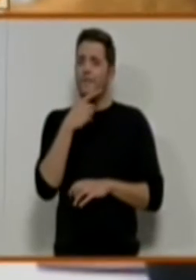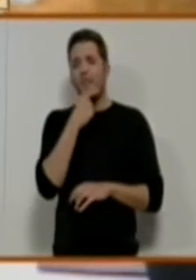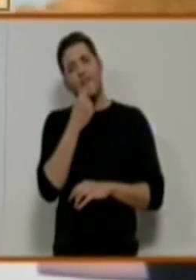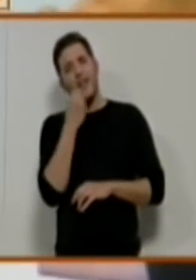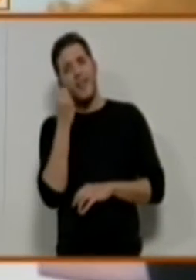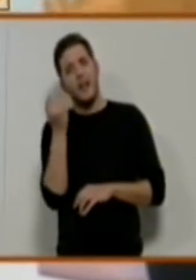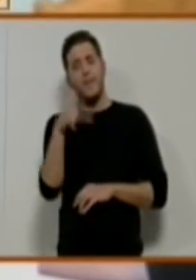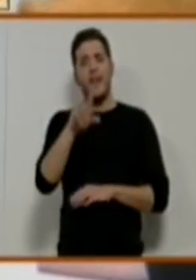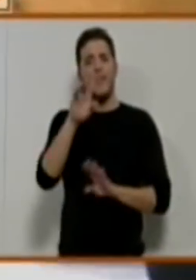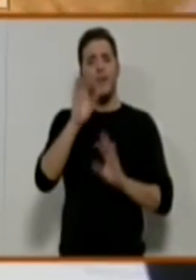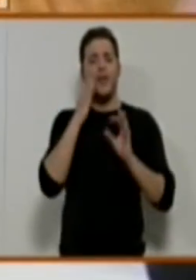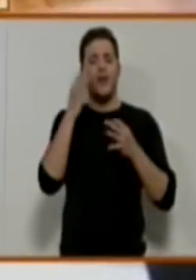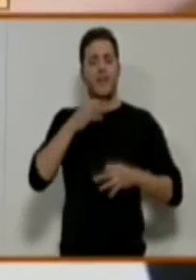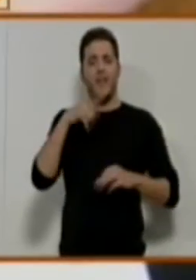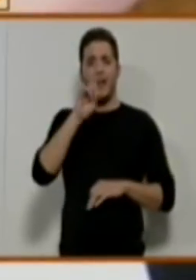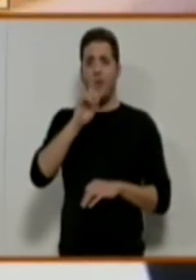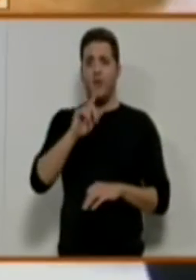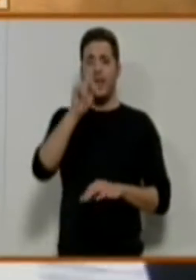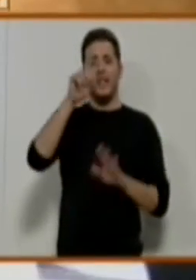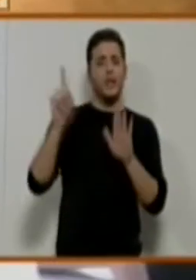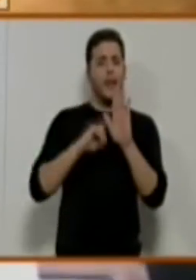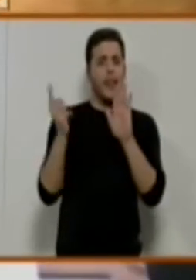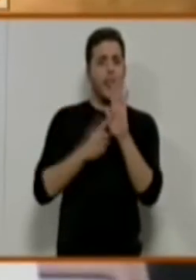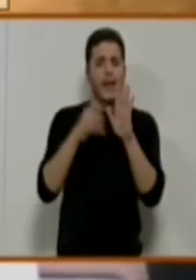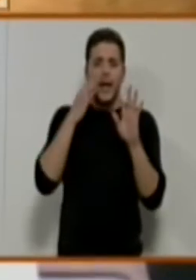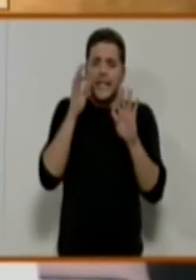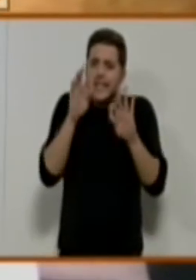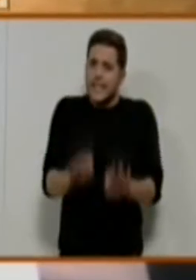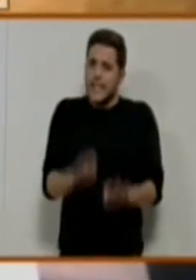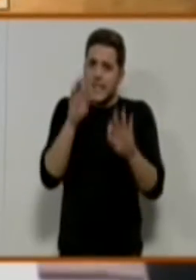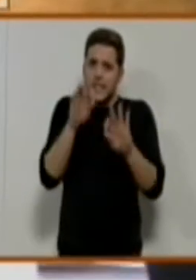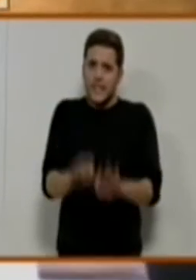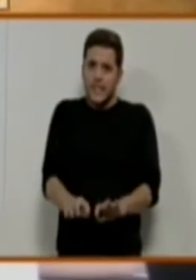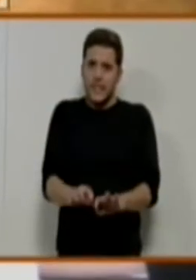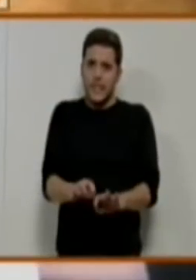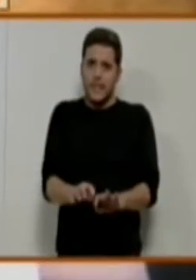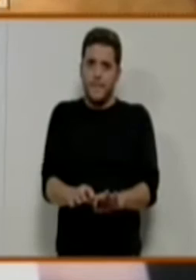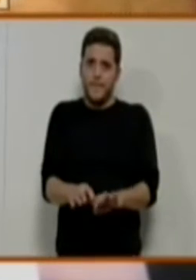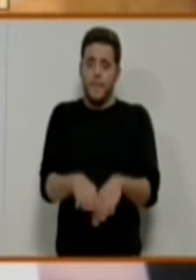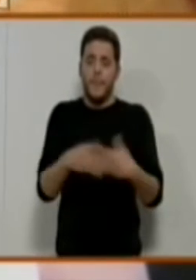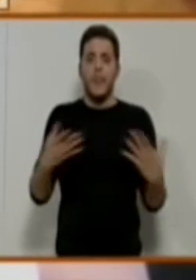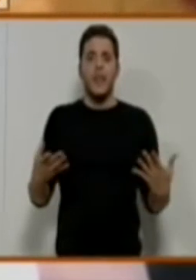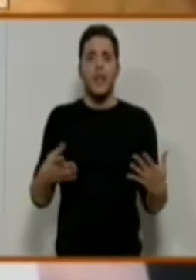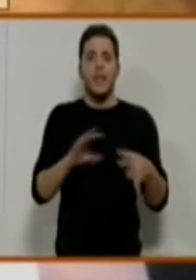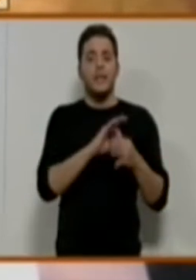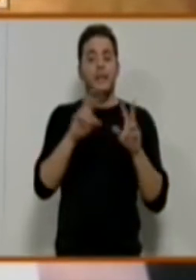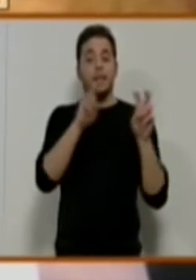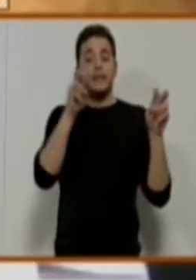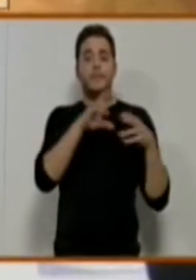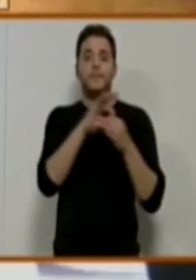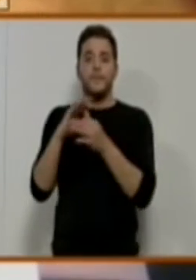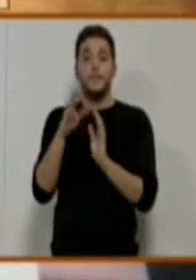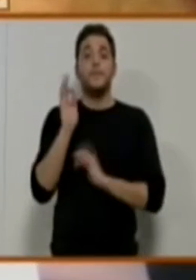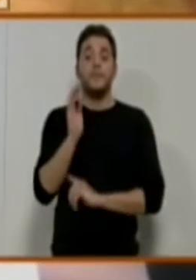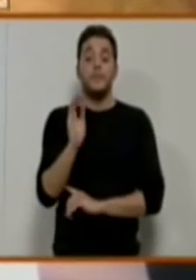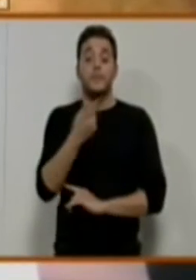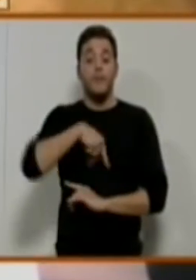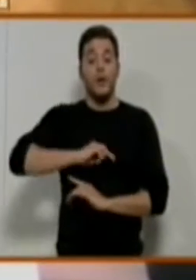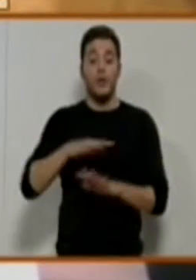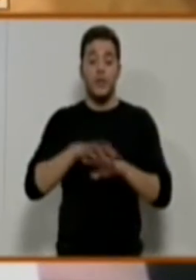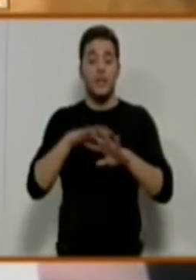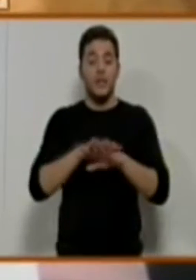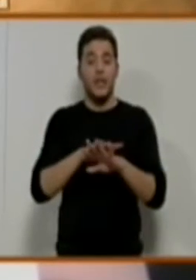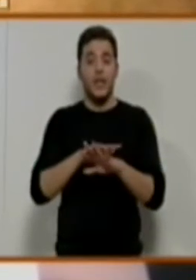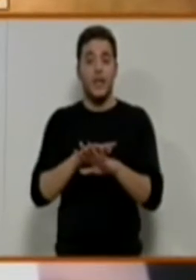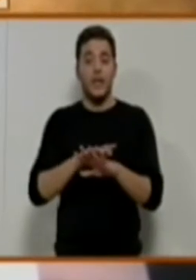Hay una legislación muy estricta a este respecto. Es verdad que nosotros nos incluimos en la red de ciudad